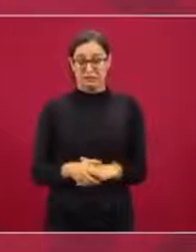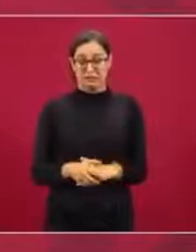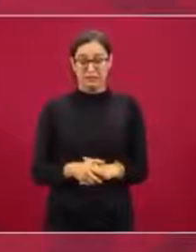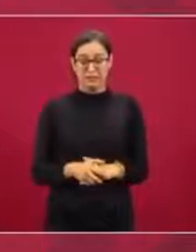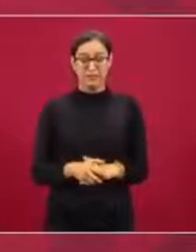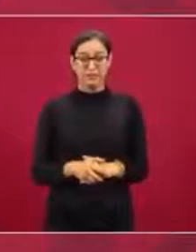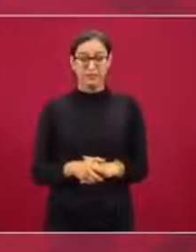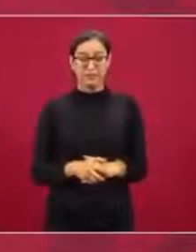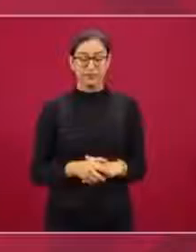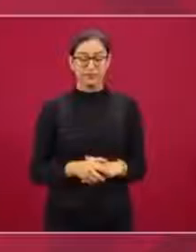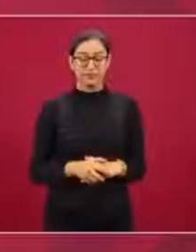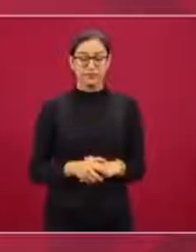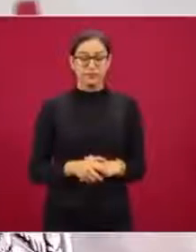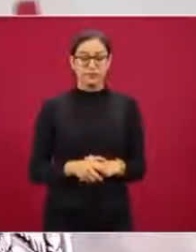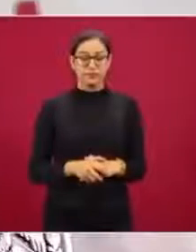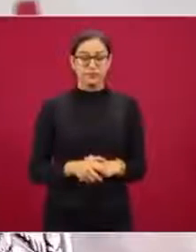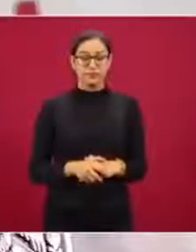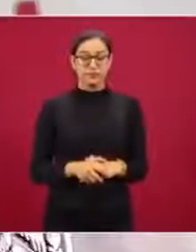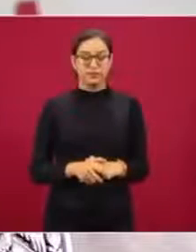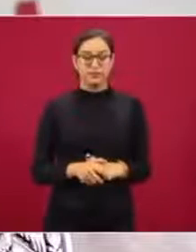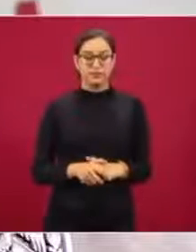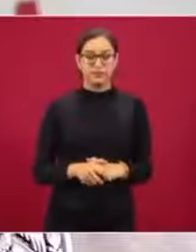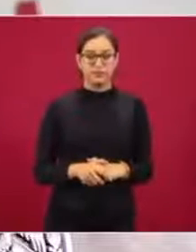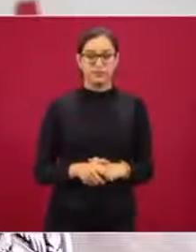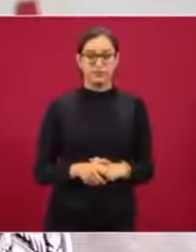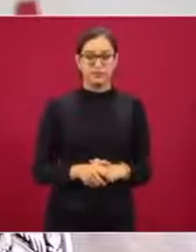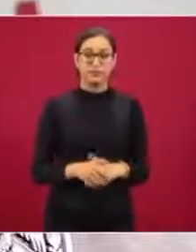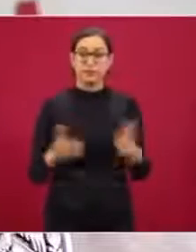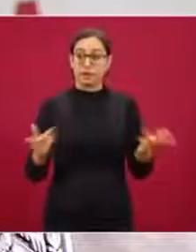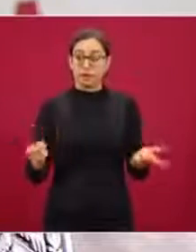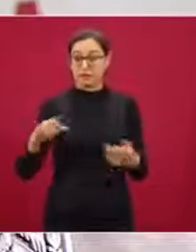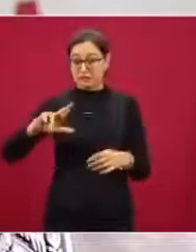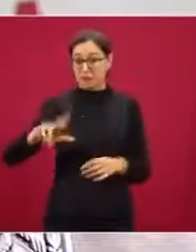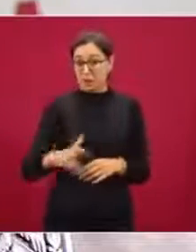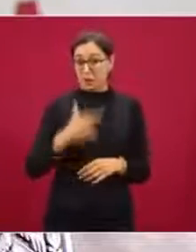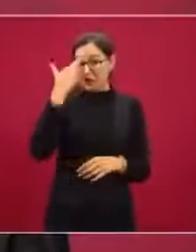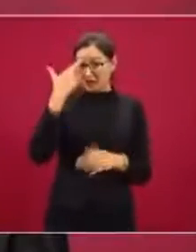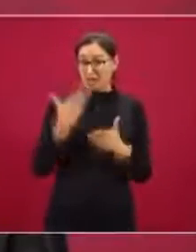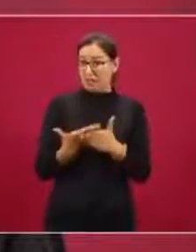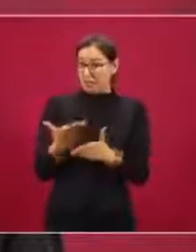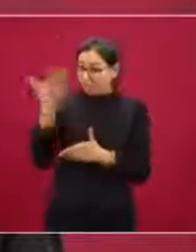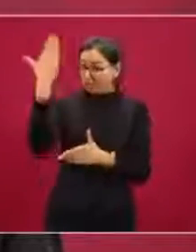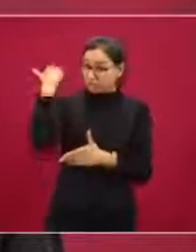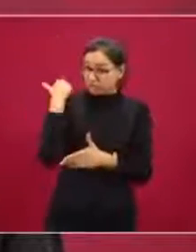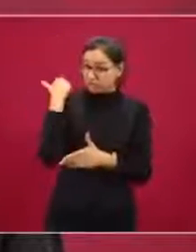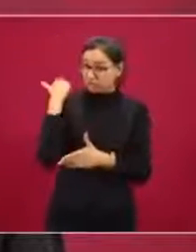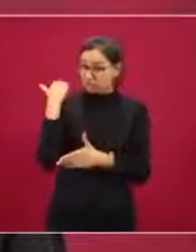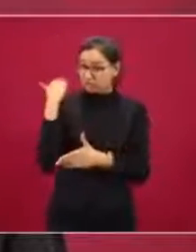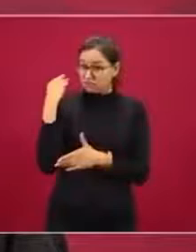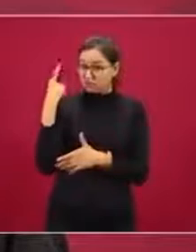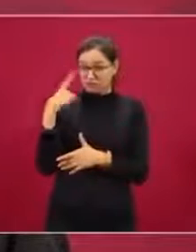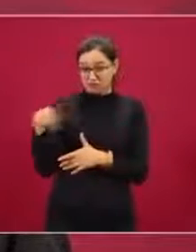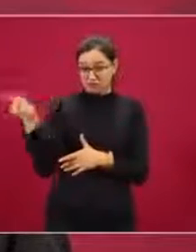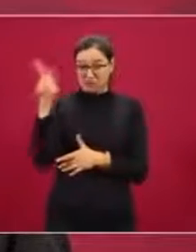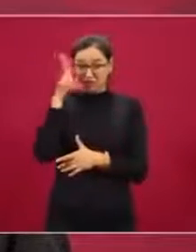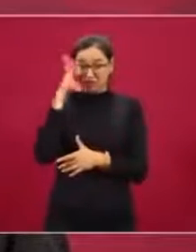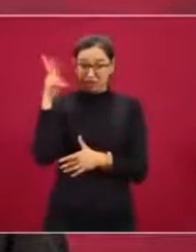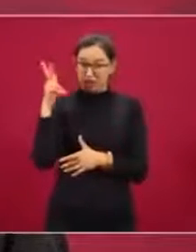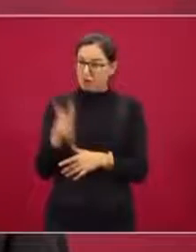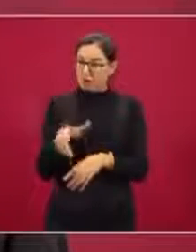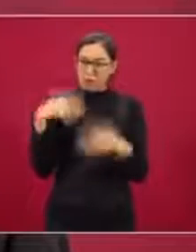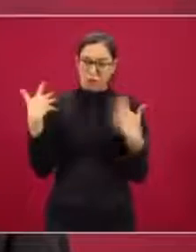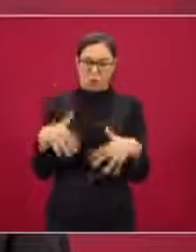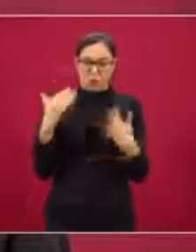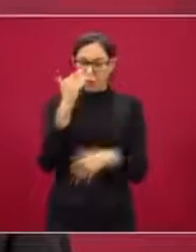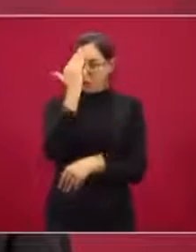que no olviden lo que sucedió en Hidalgo, esa tremenda situación, una tragedia,